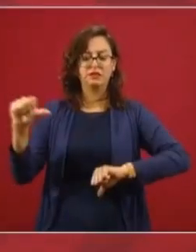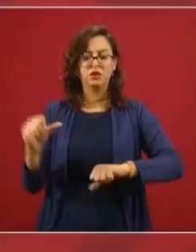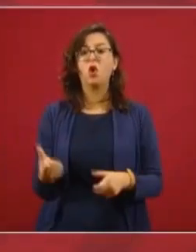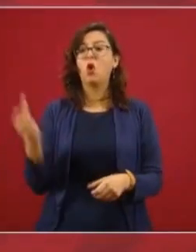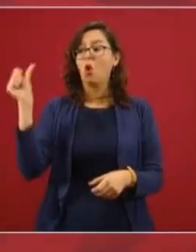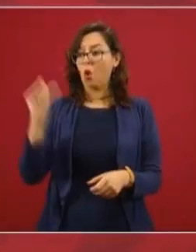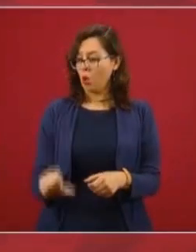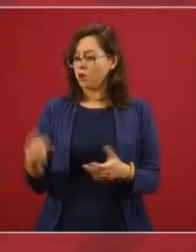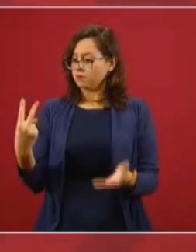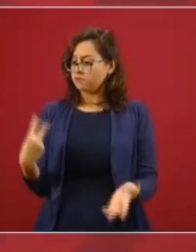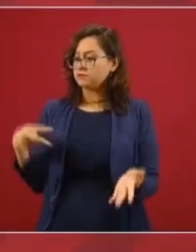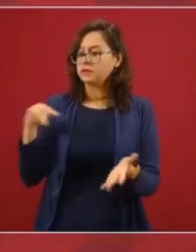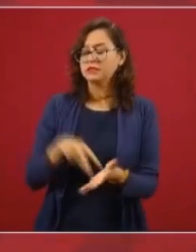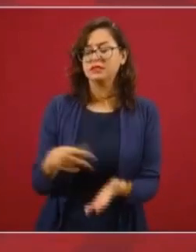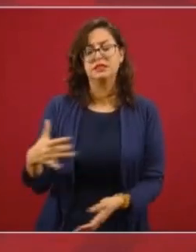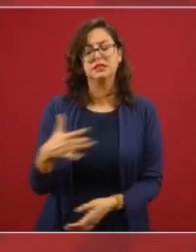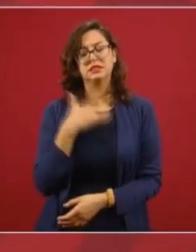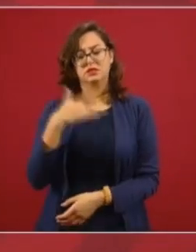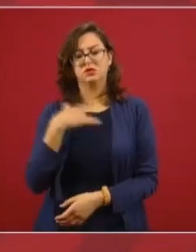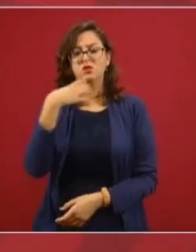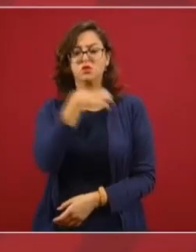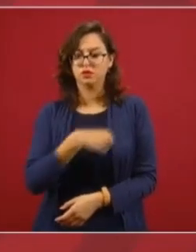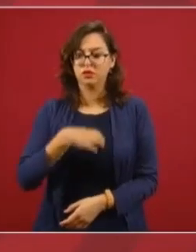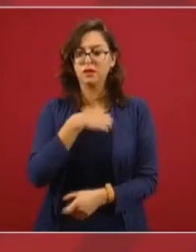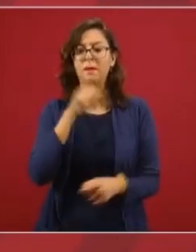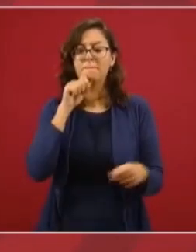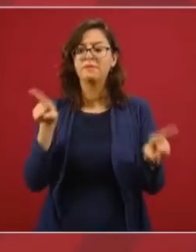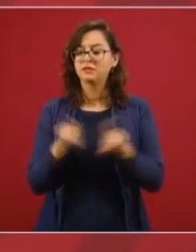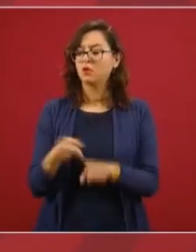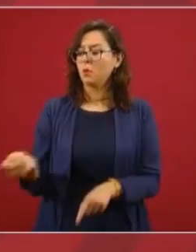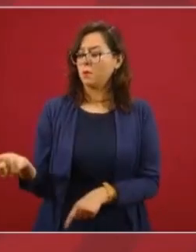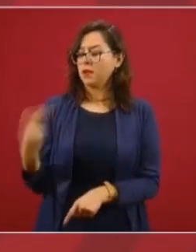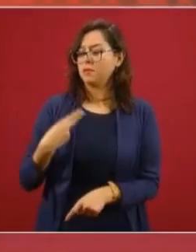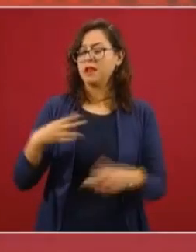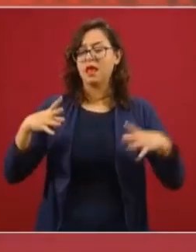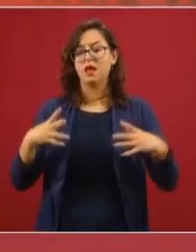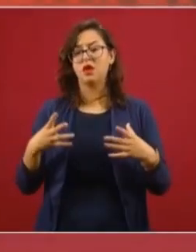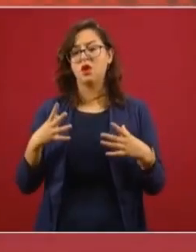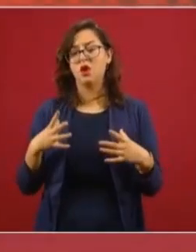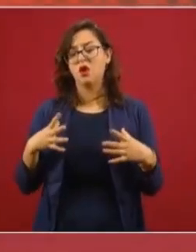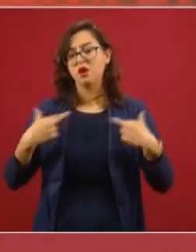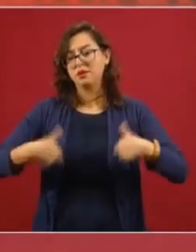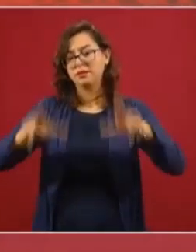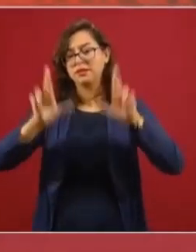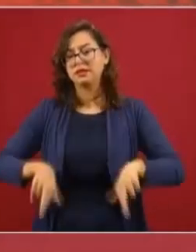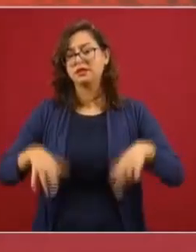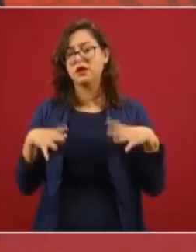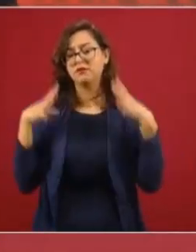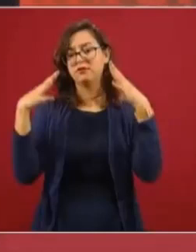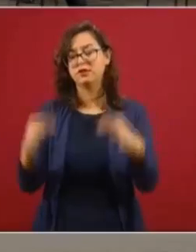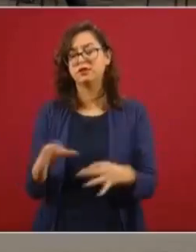ustedes y para mí un privilegio poderlo hacer a nombre de la Fundación Carlos Slim. Gracias.